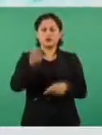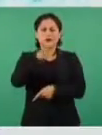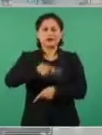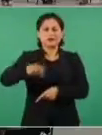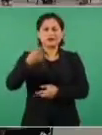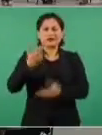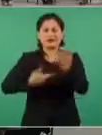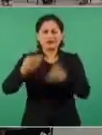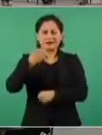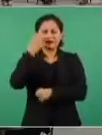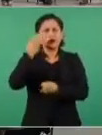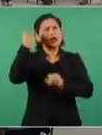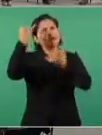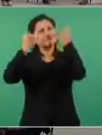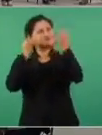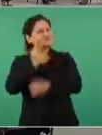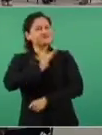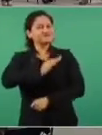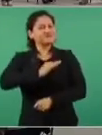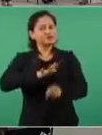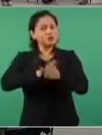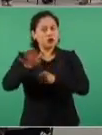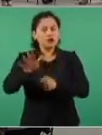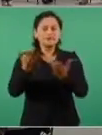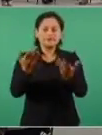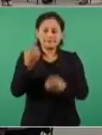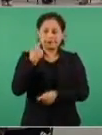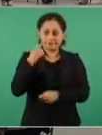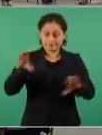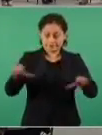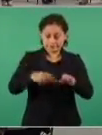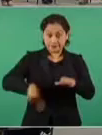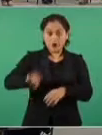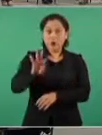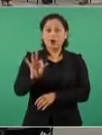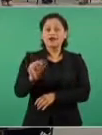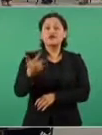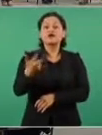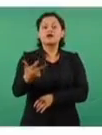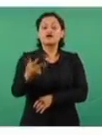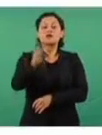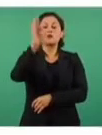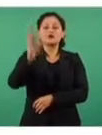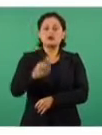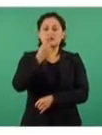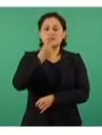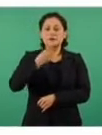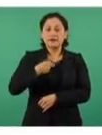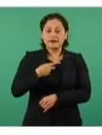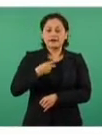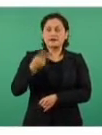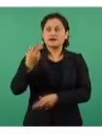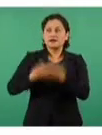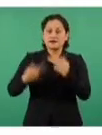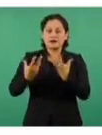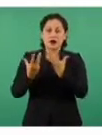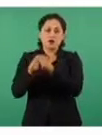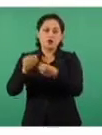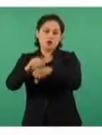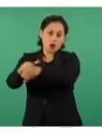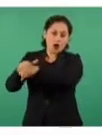preguntamos. Y al cuarenta y ocho por ciento, les hace feliz estar con sus amigas y sus amigos.